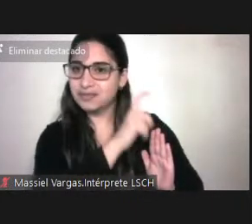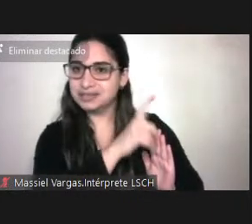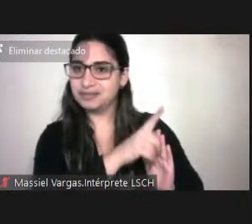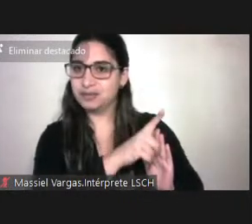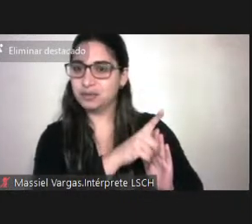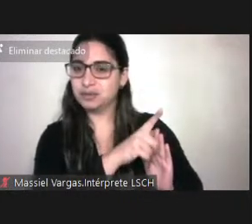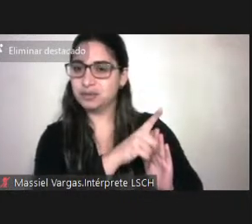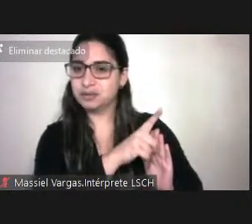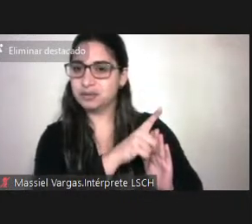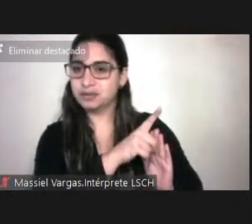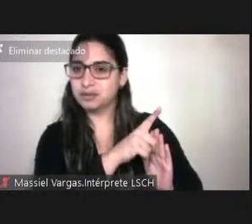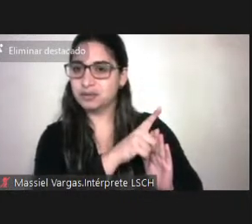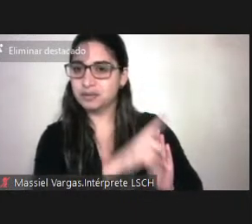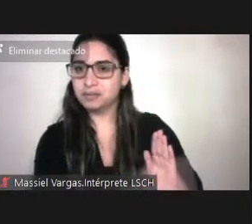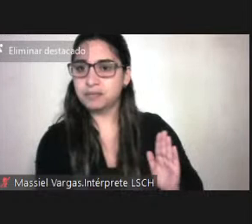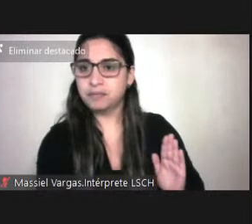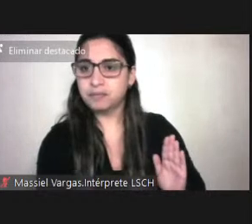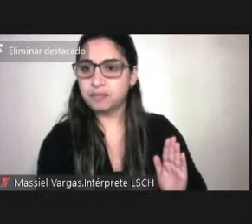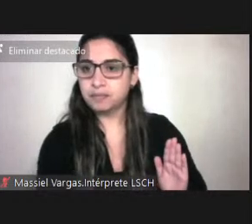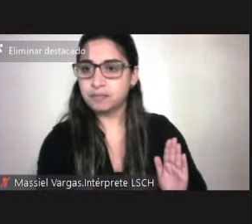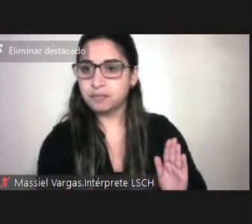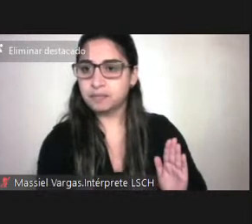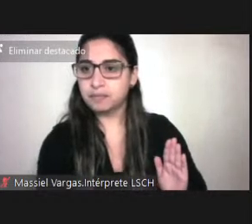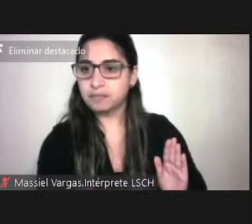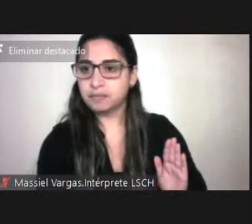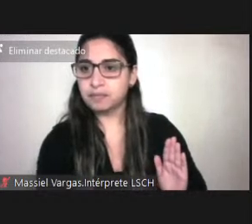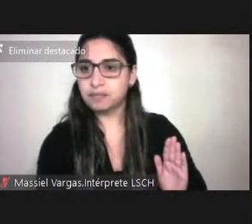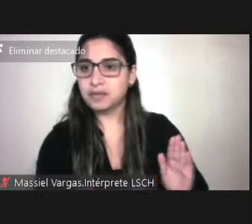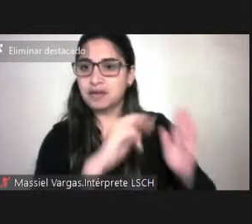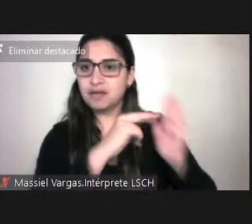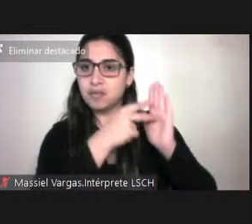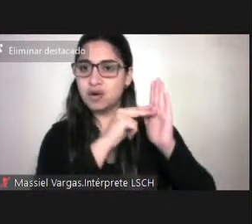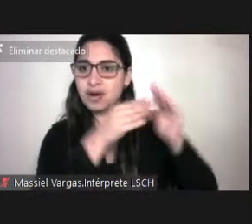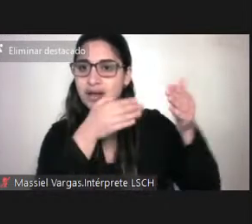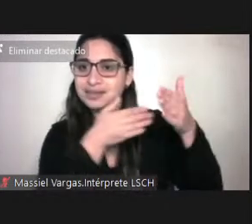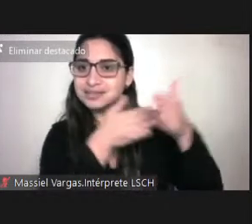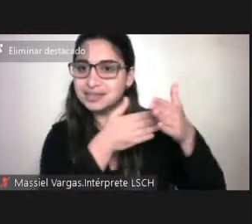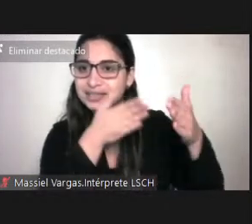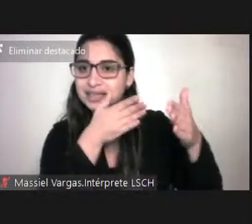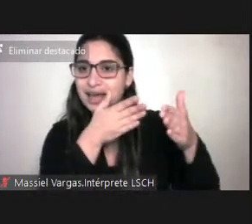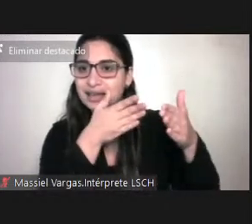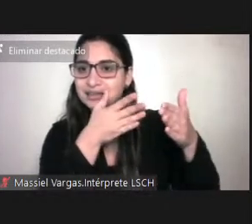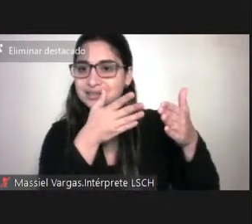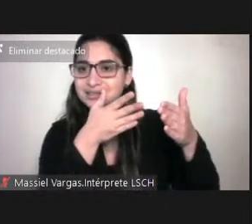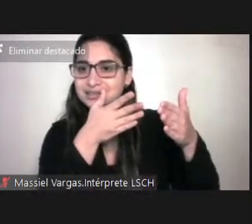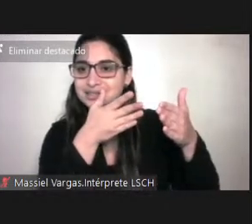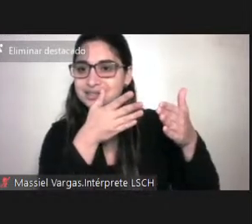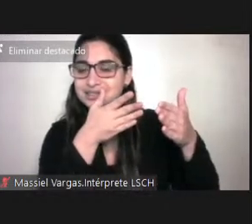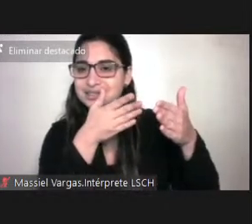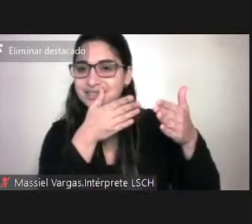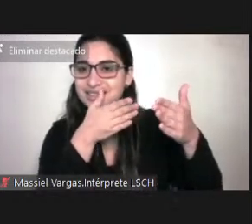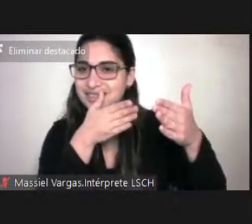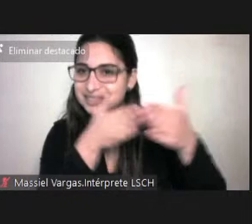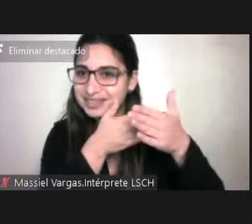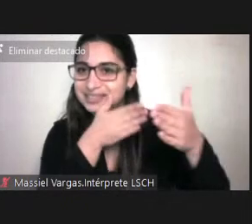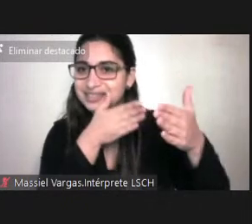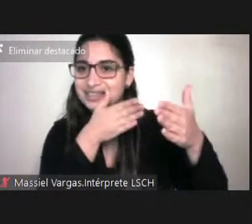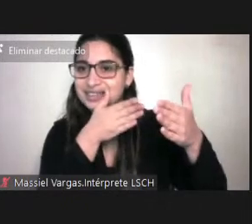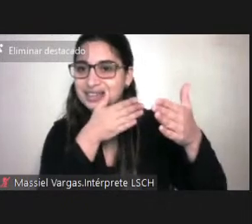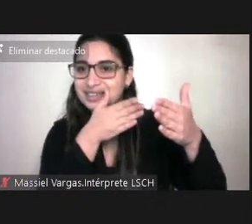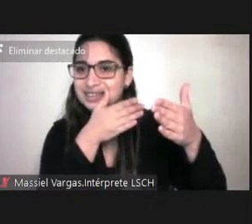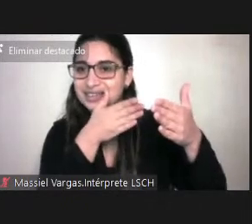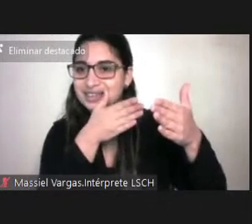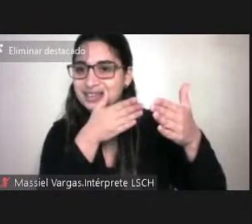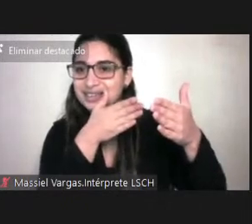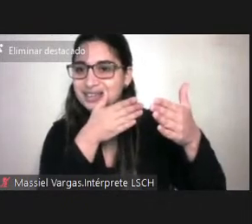Voy a tener un problema de accesibilidad, pero no voy a acceder a salud. Voy a tener un problema de accesibilidad y no voy a poder